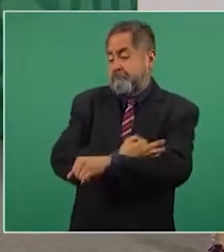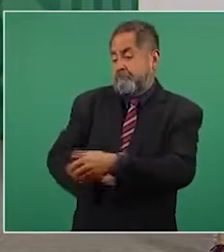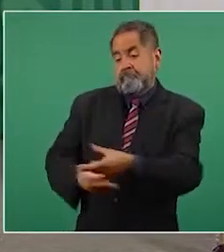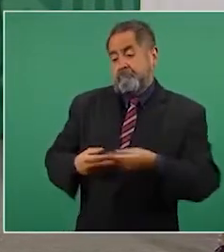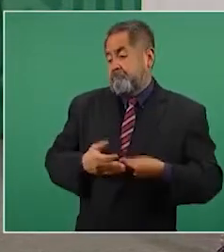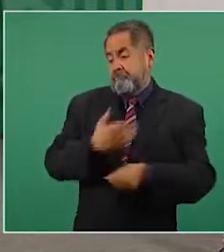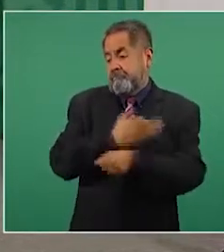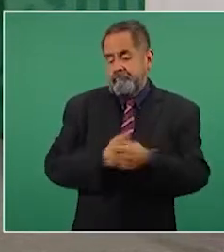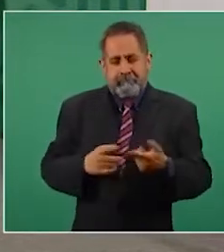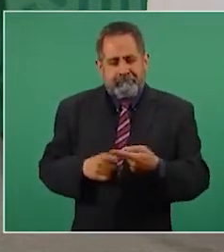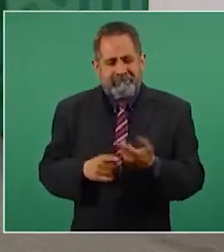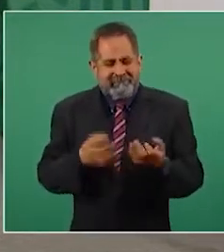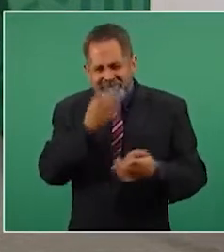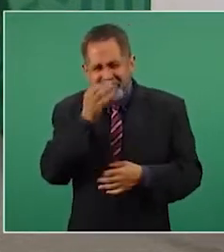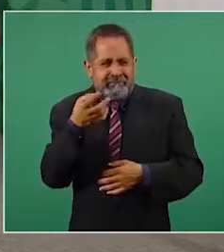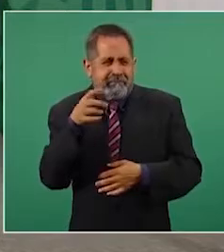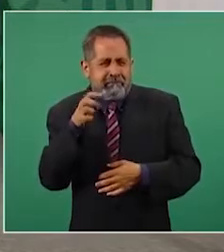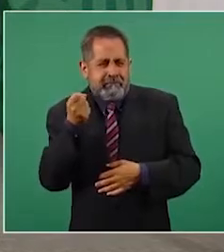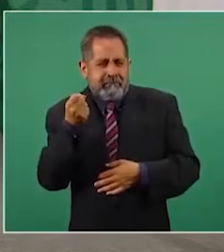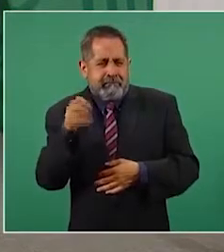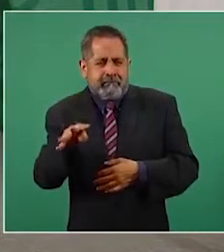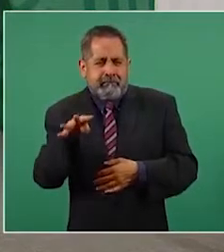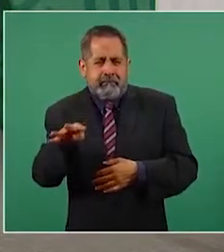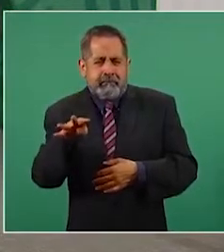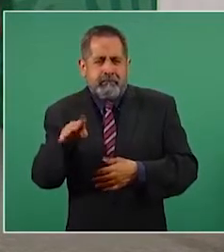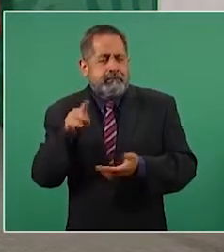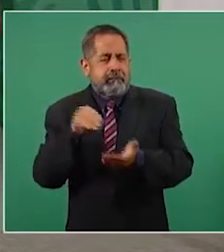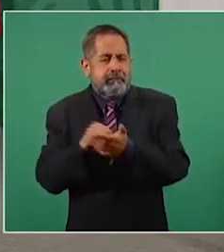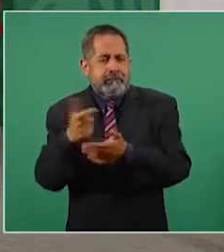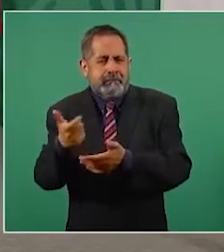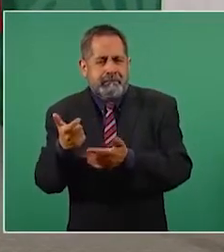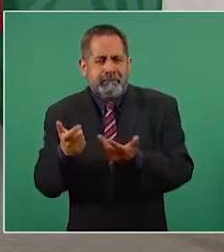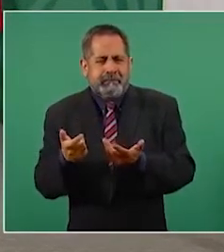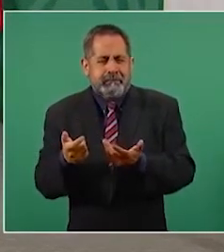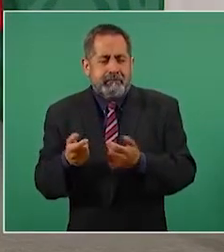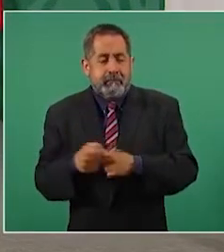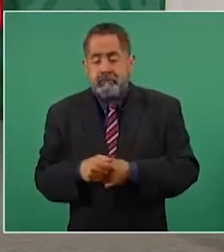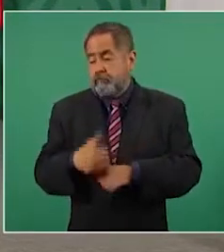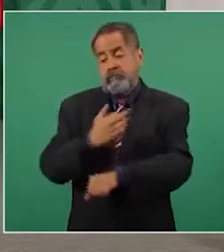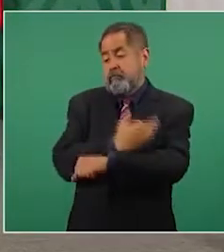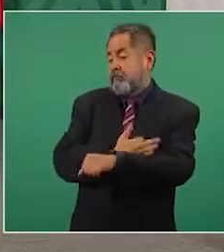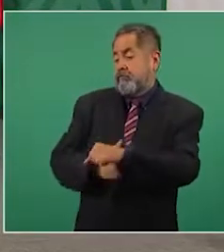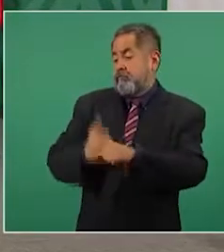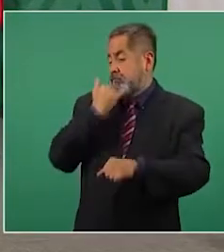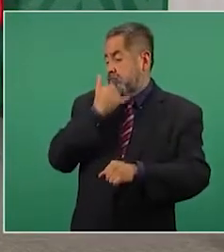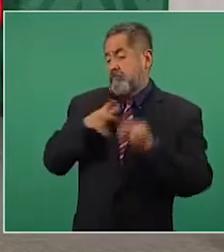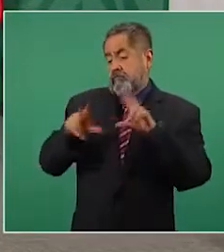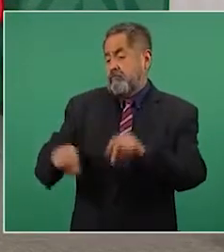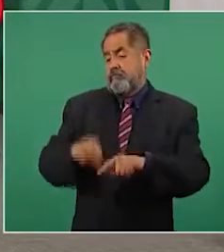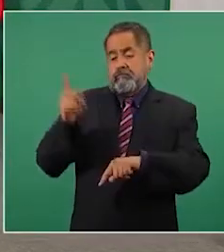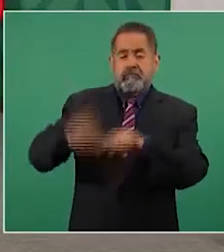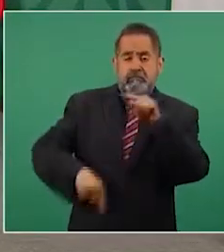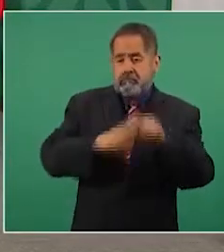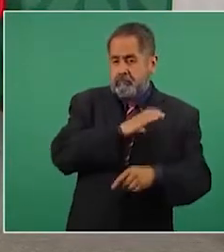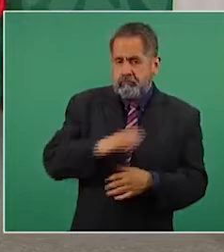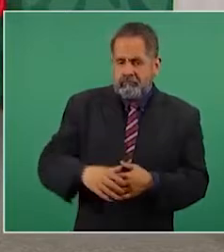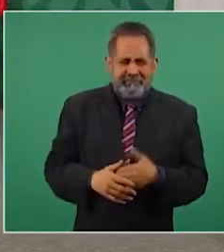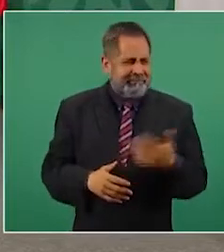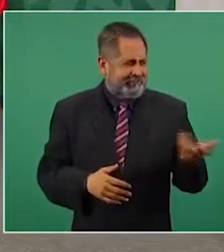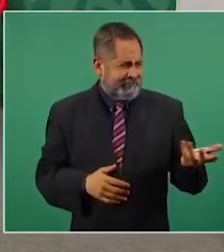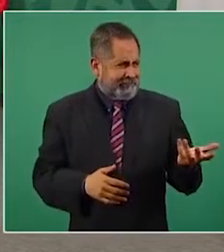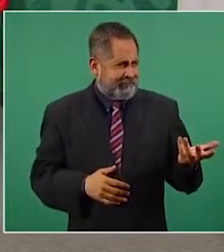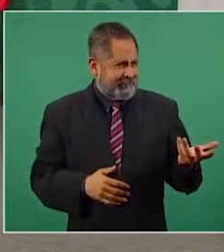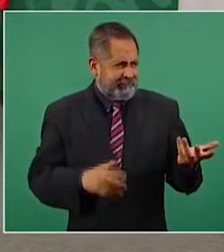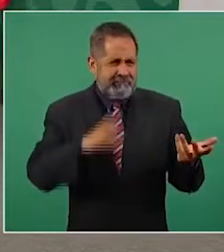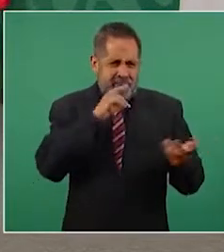que no había otra forma de sancionar,